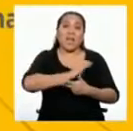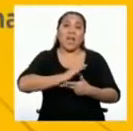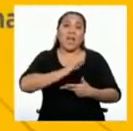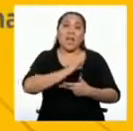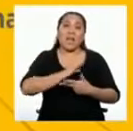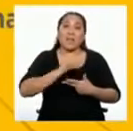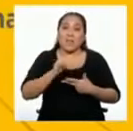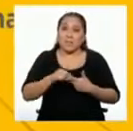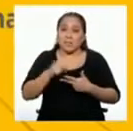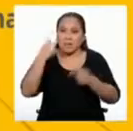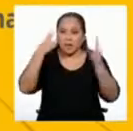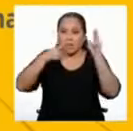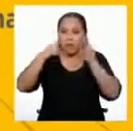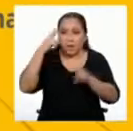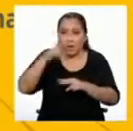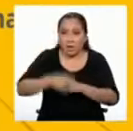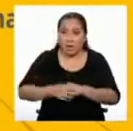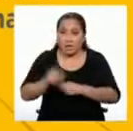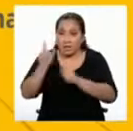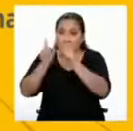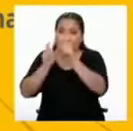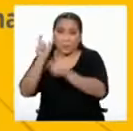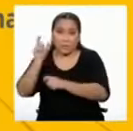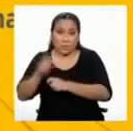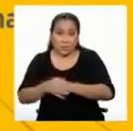personas en tu vida cotidiana?